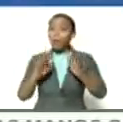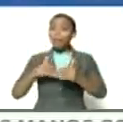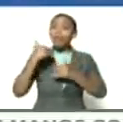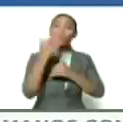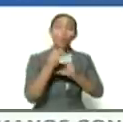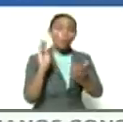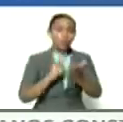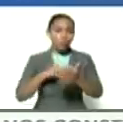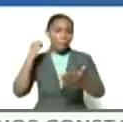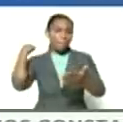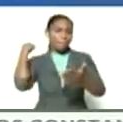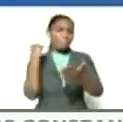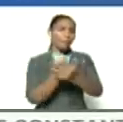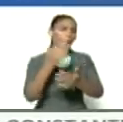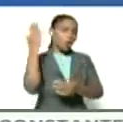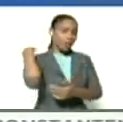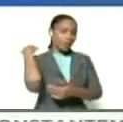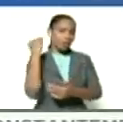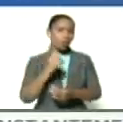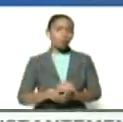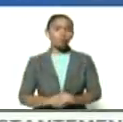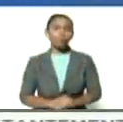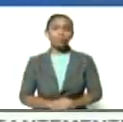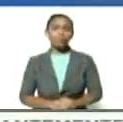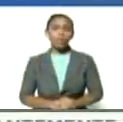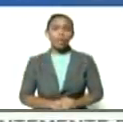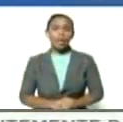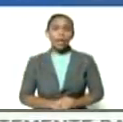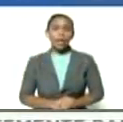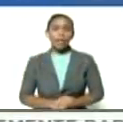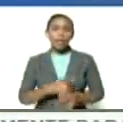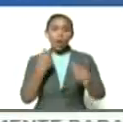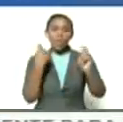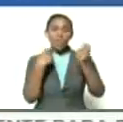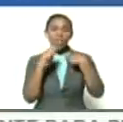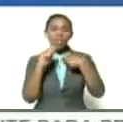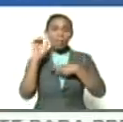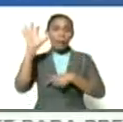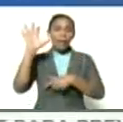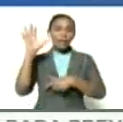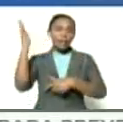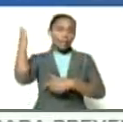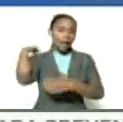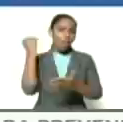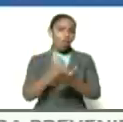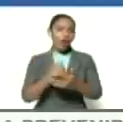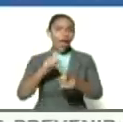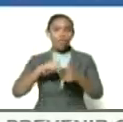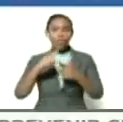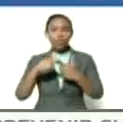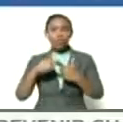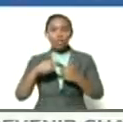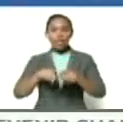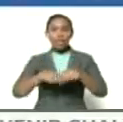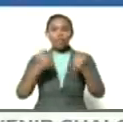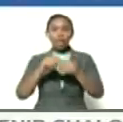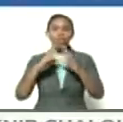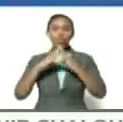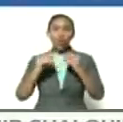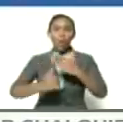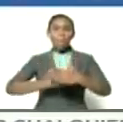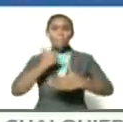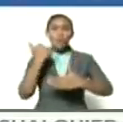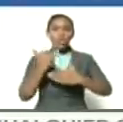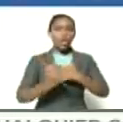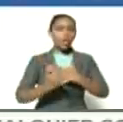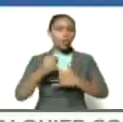puñal de la traición de los vendepatrias y traidores de entonces destruyera todo el proyecto